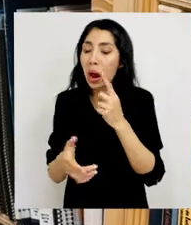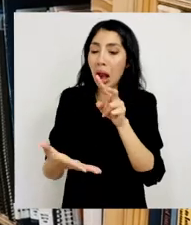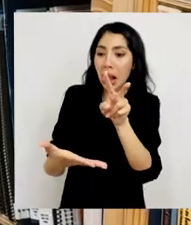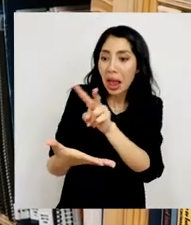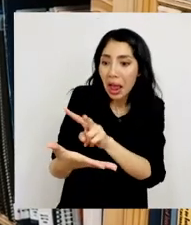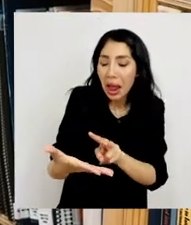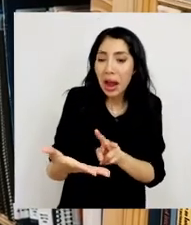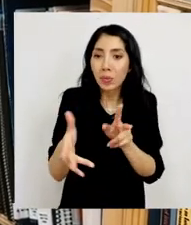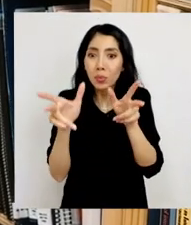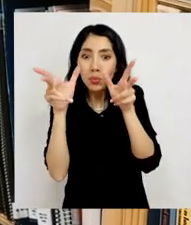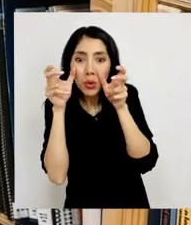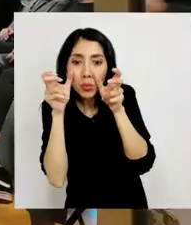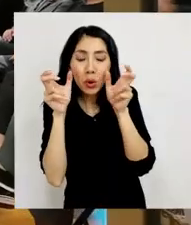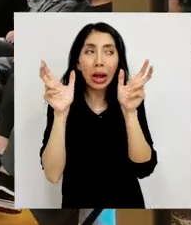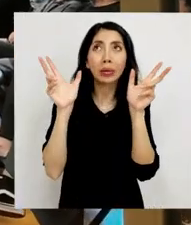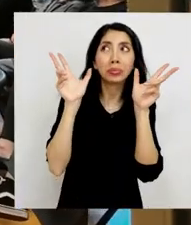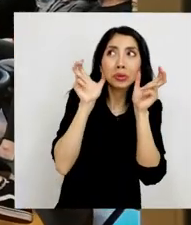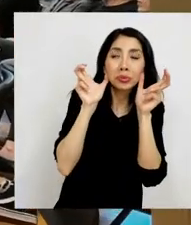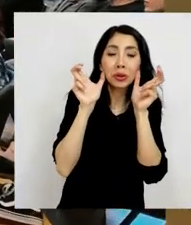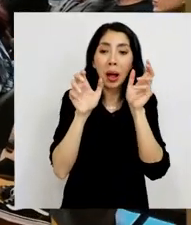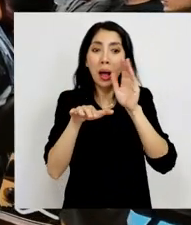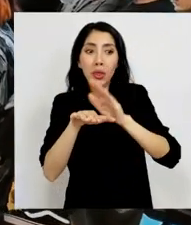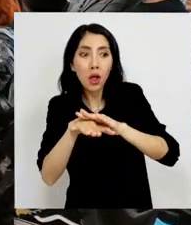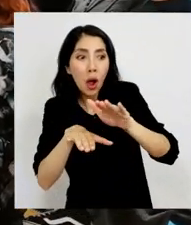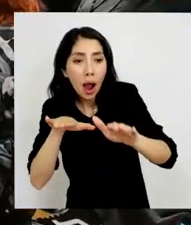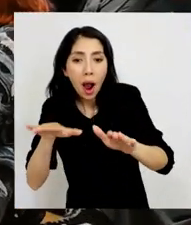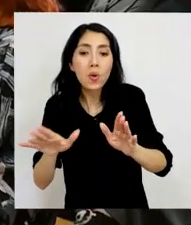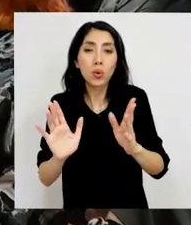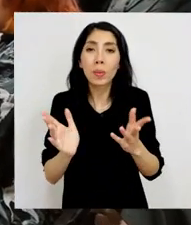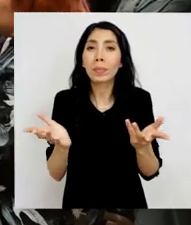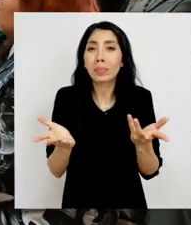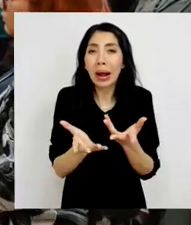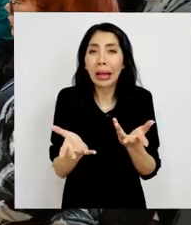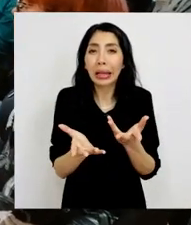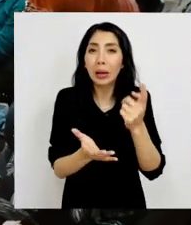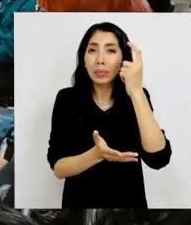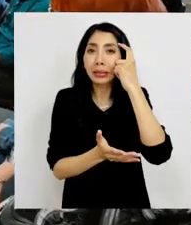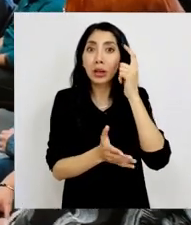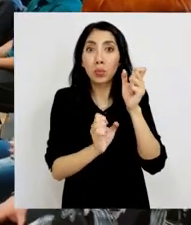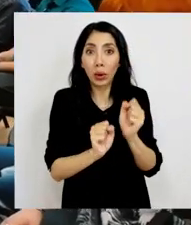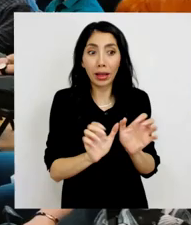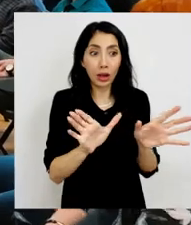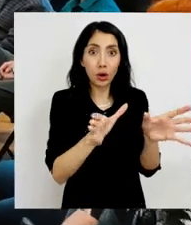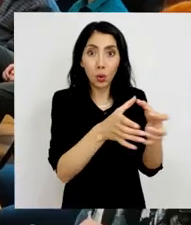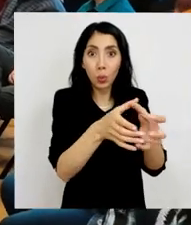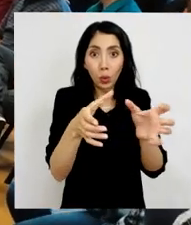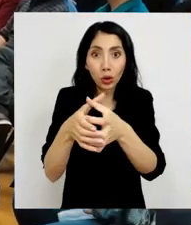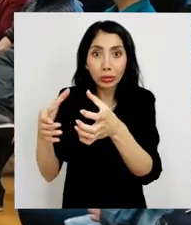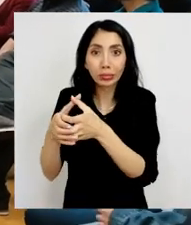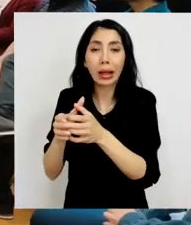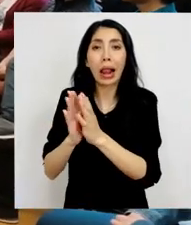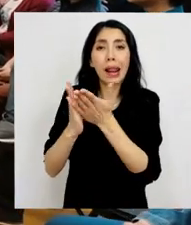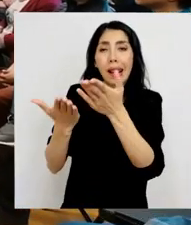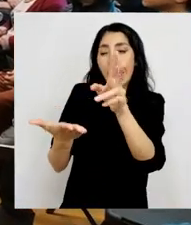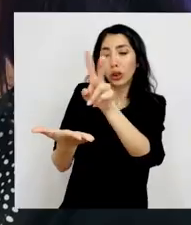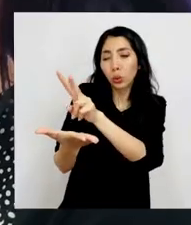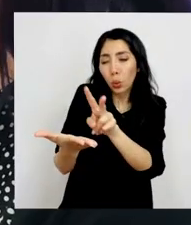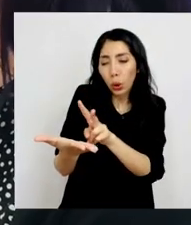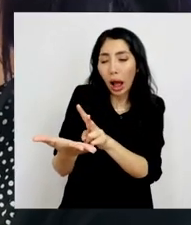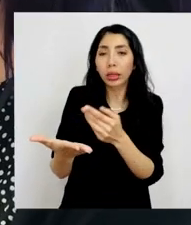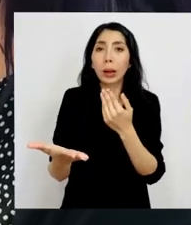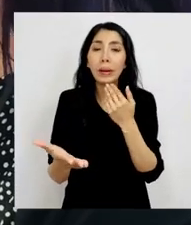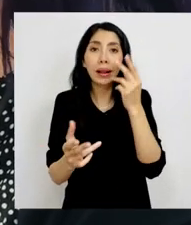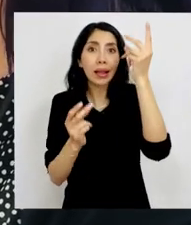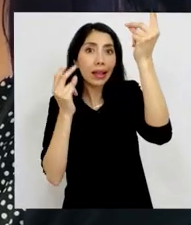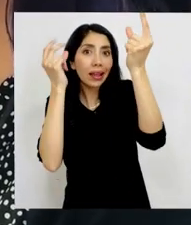con todos los sentidos. Un espacio pensado para la lectura en grupos, para la elaboración